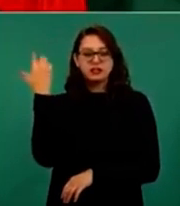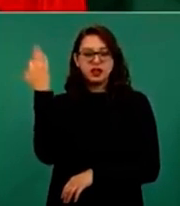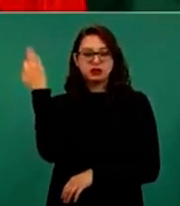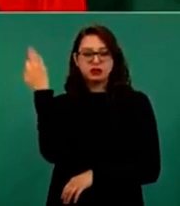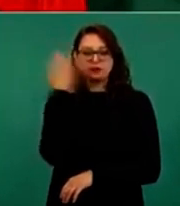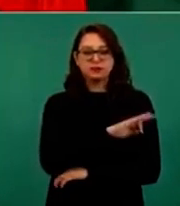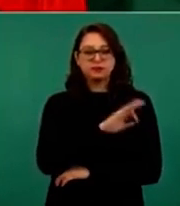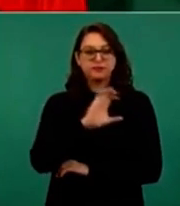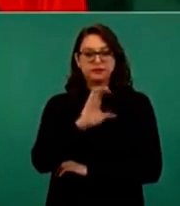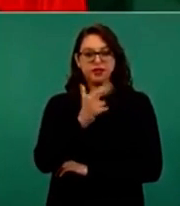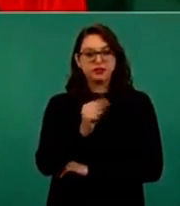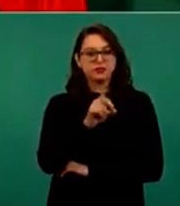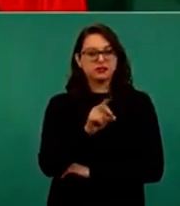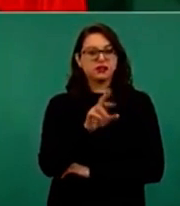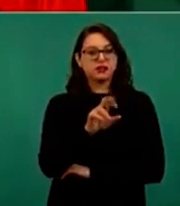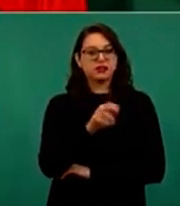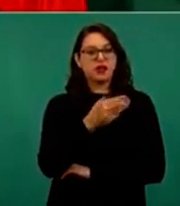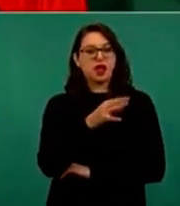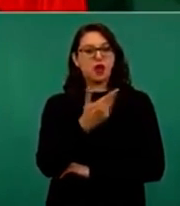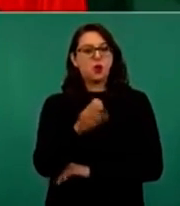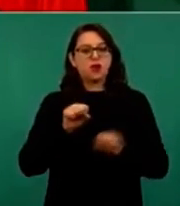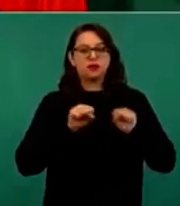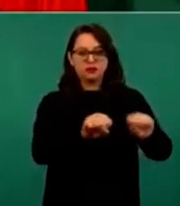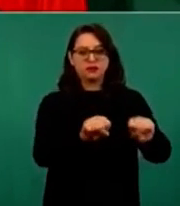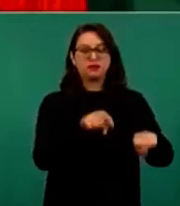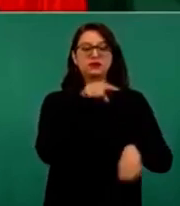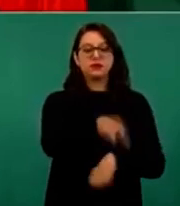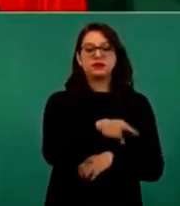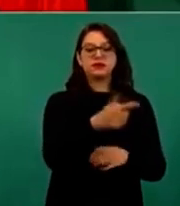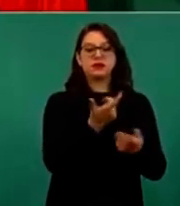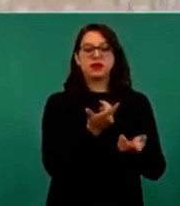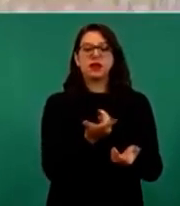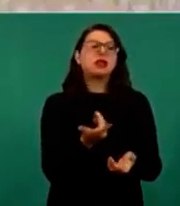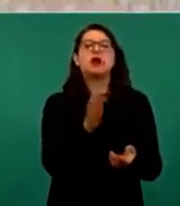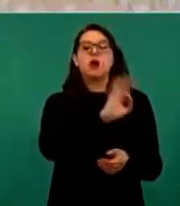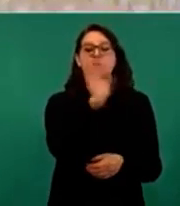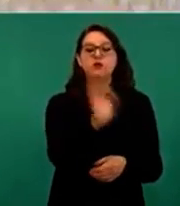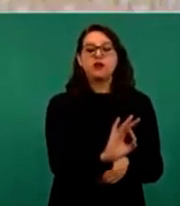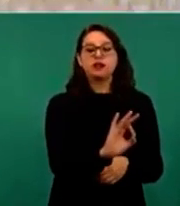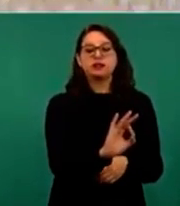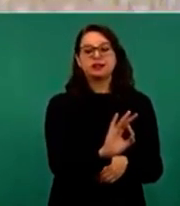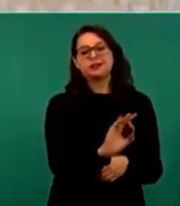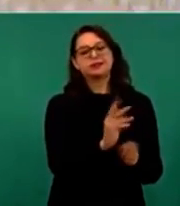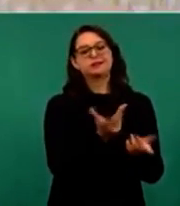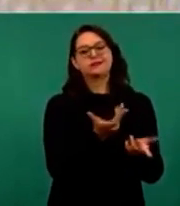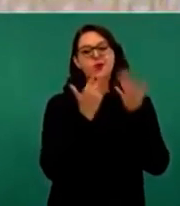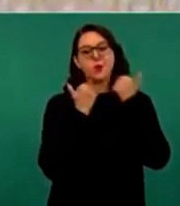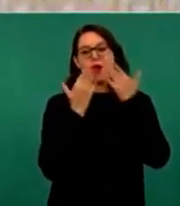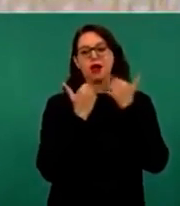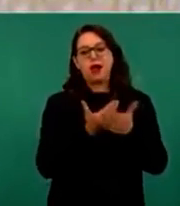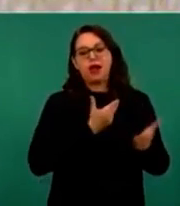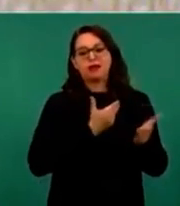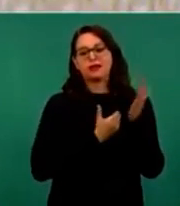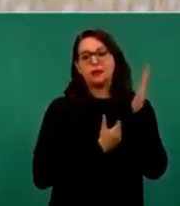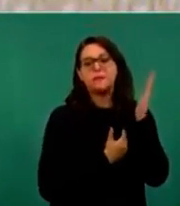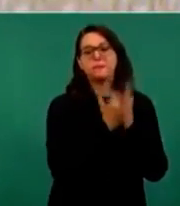Las croquetas de perro, por ejemplo, las subió 27 por ciento en la semana del Buen Fin y